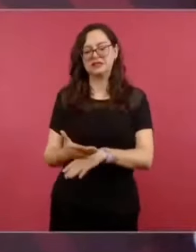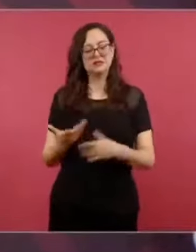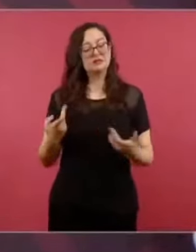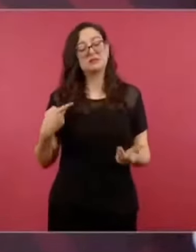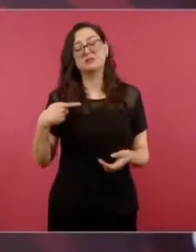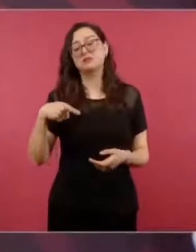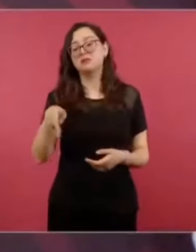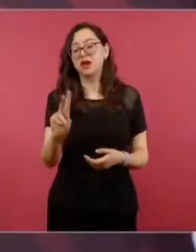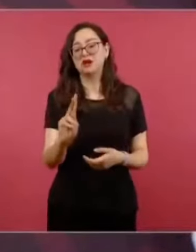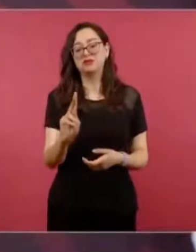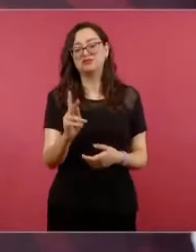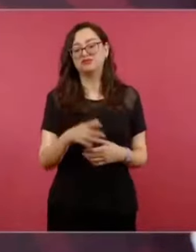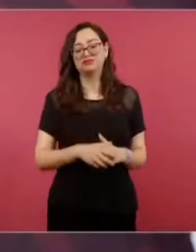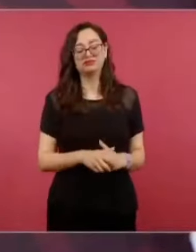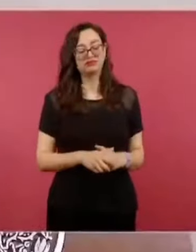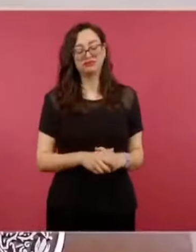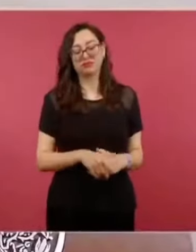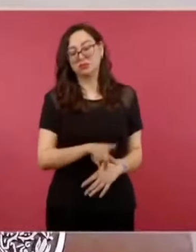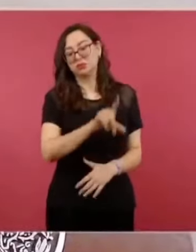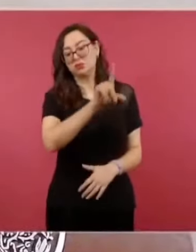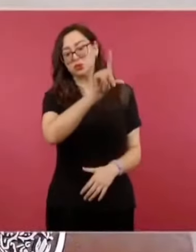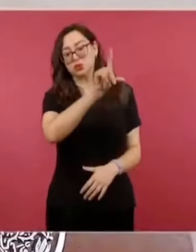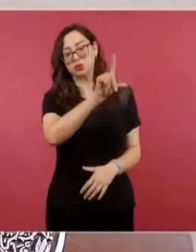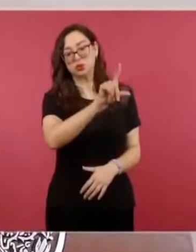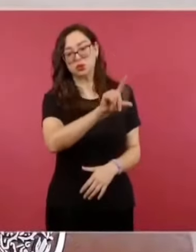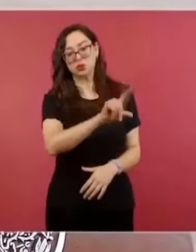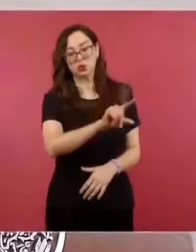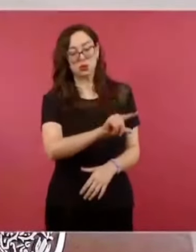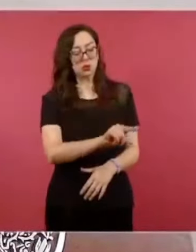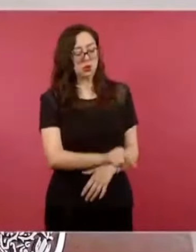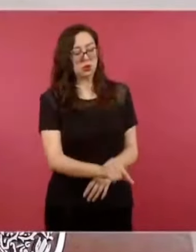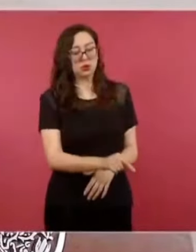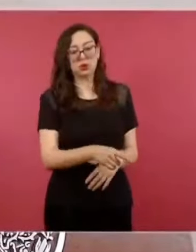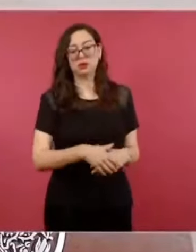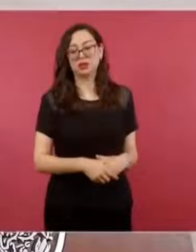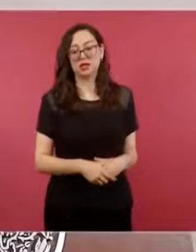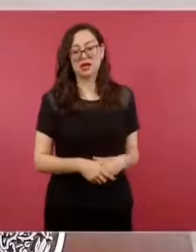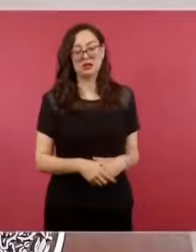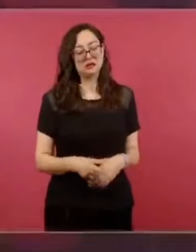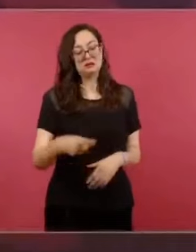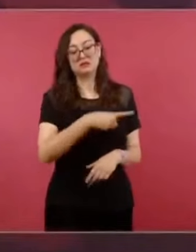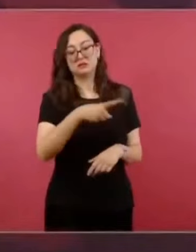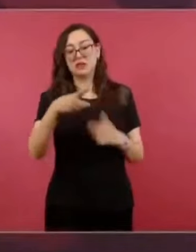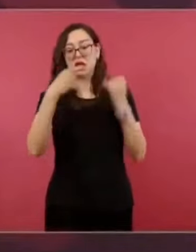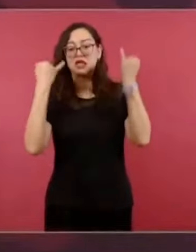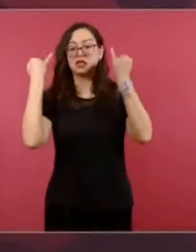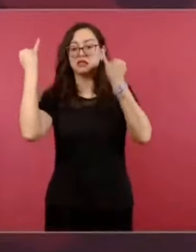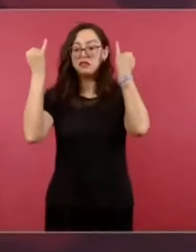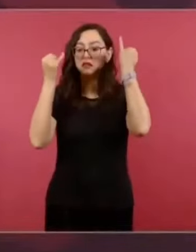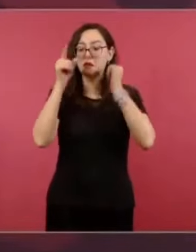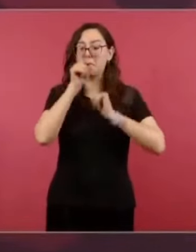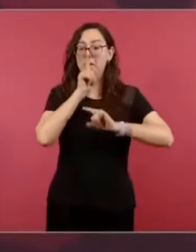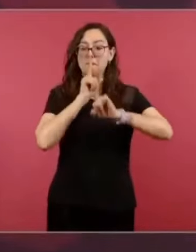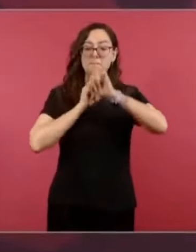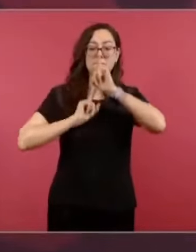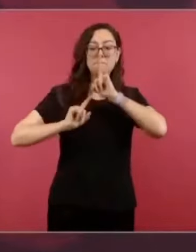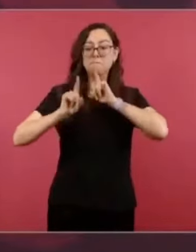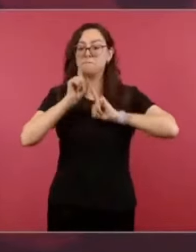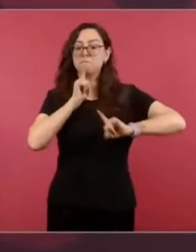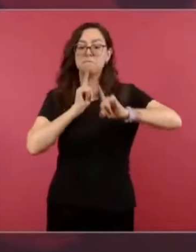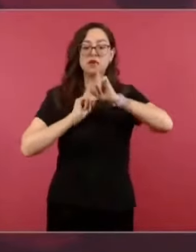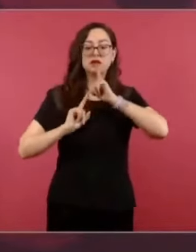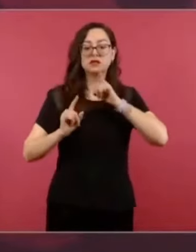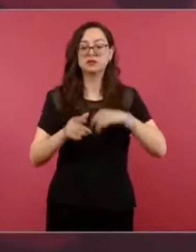y desde luego calumniosa. Todo esto de